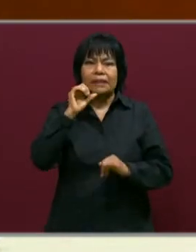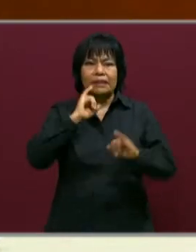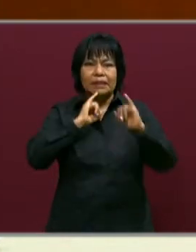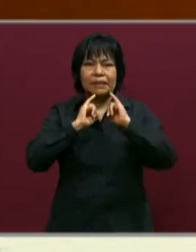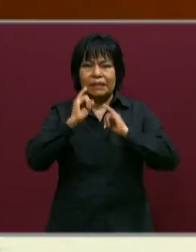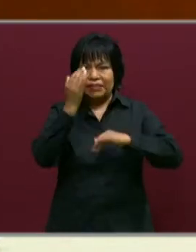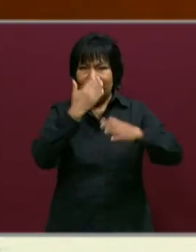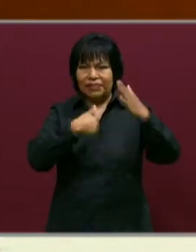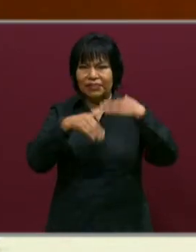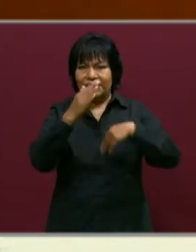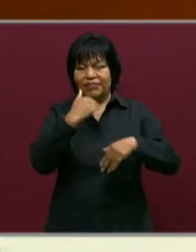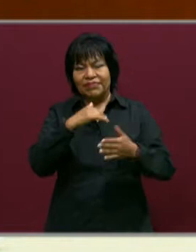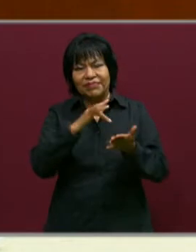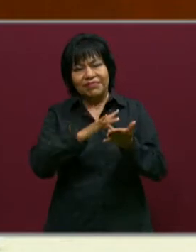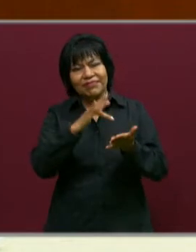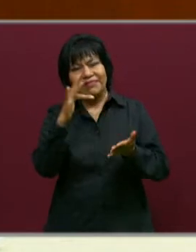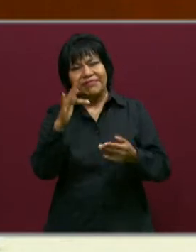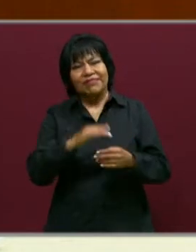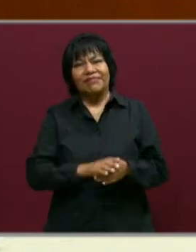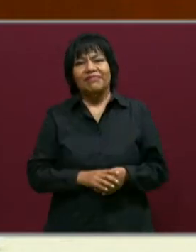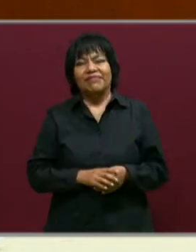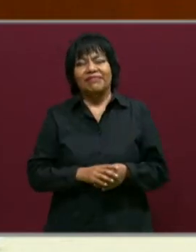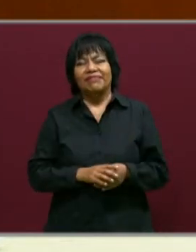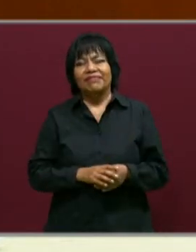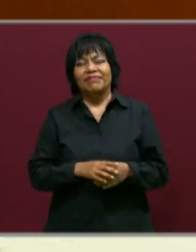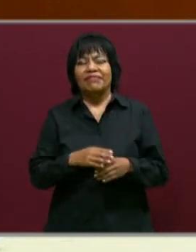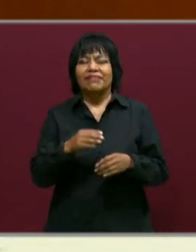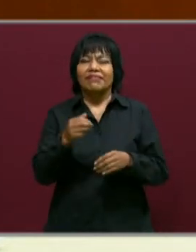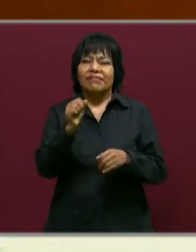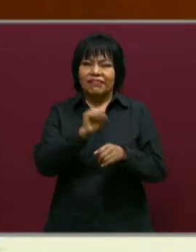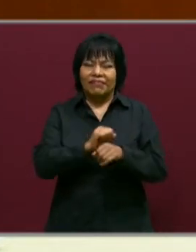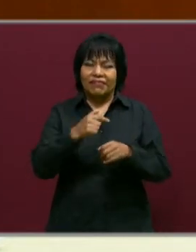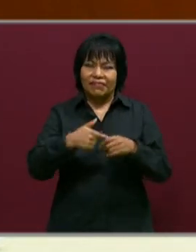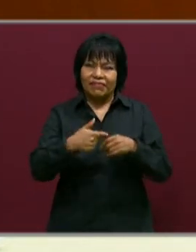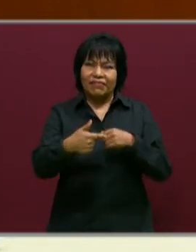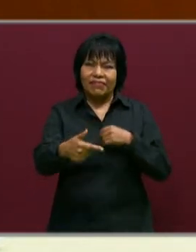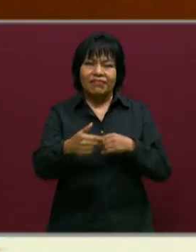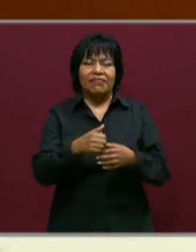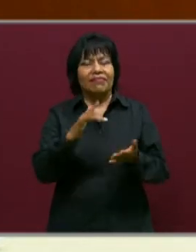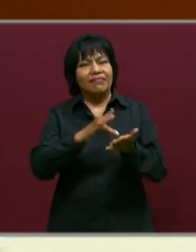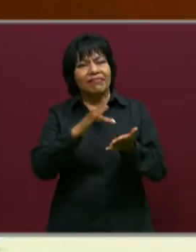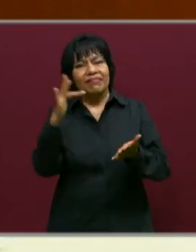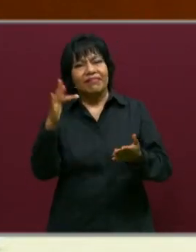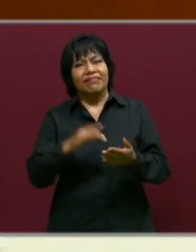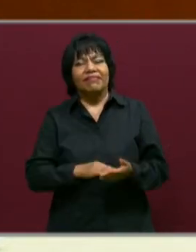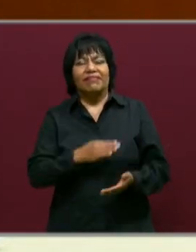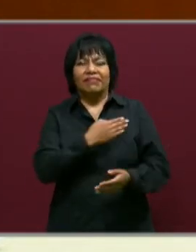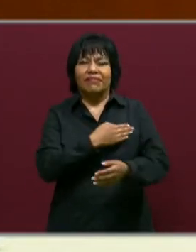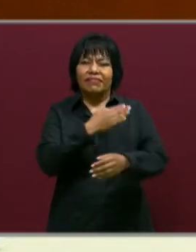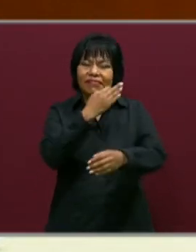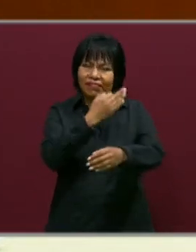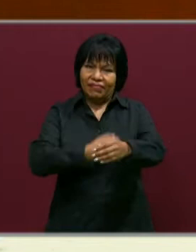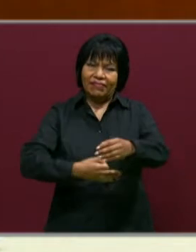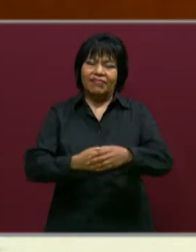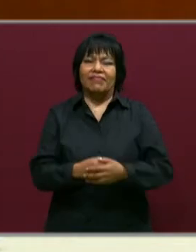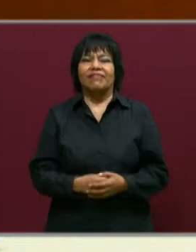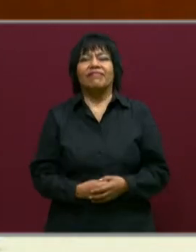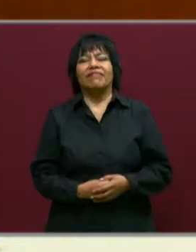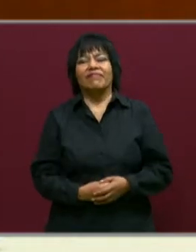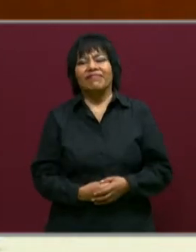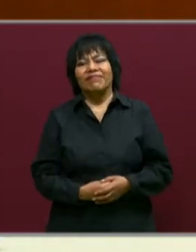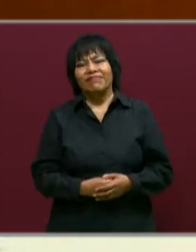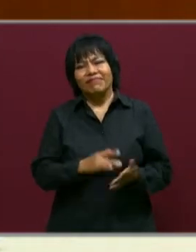intérprete en lengua de señas mexicana, que está colaborando con nosotros esta semana en este espacio. Muchas gracias, Alejandra. Buena tarde para ti, para todos los que nos